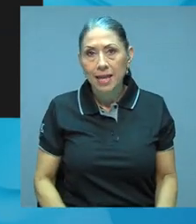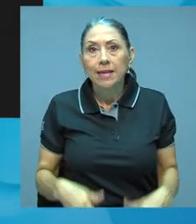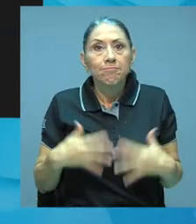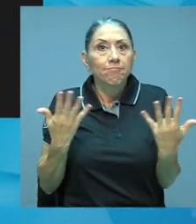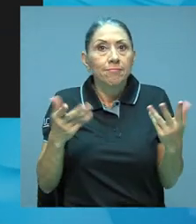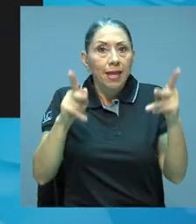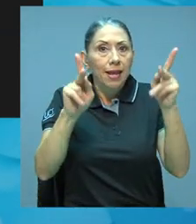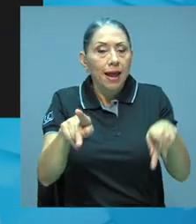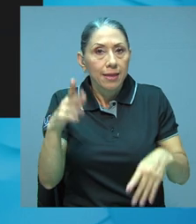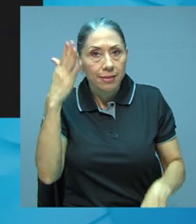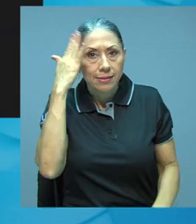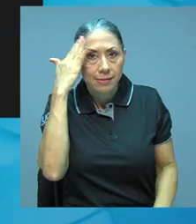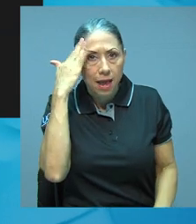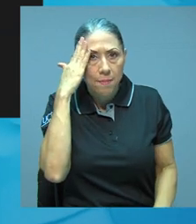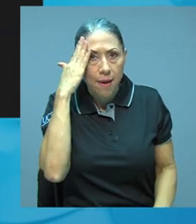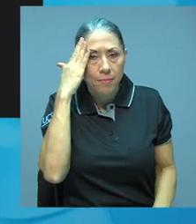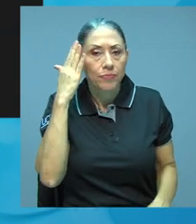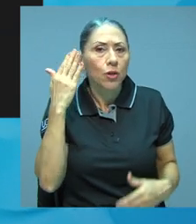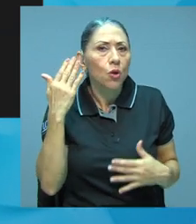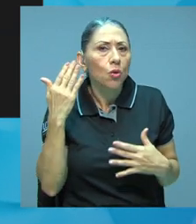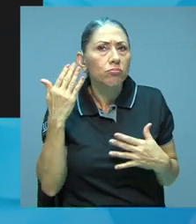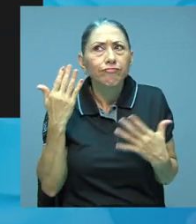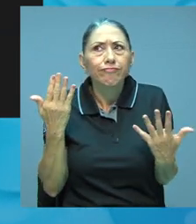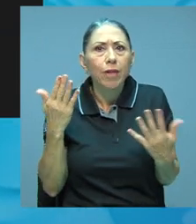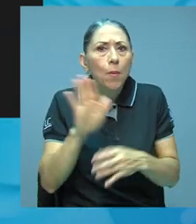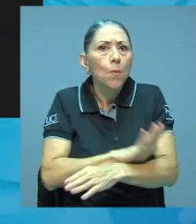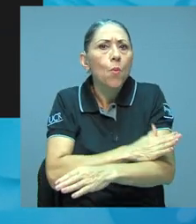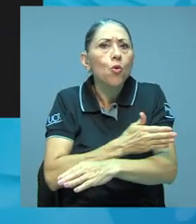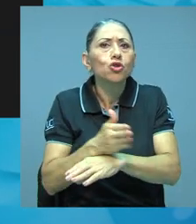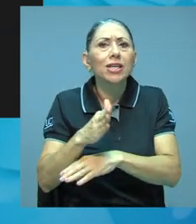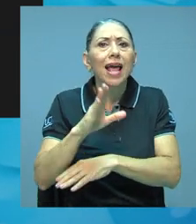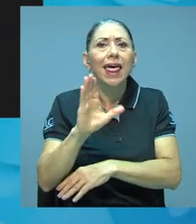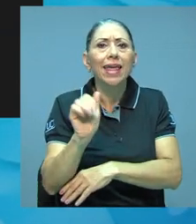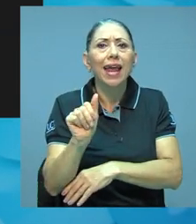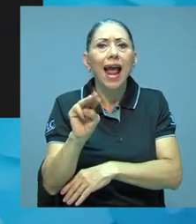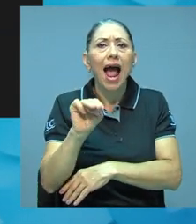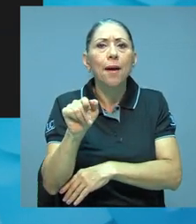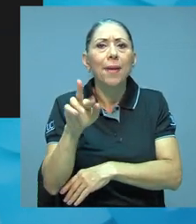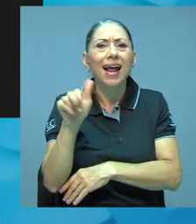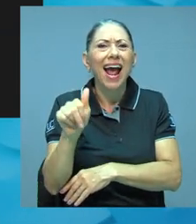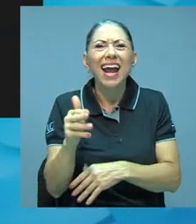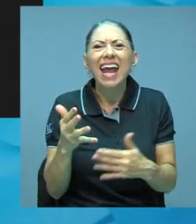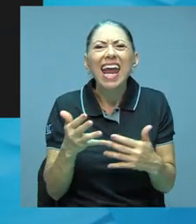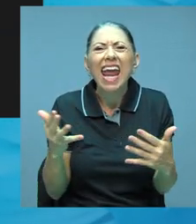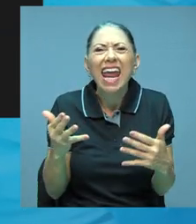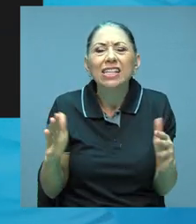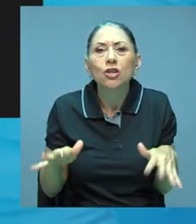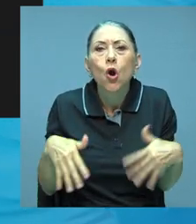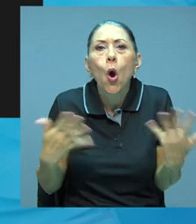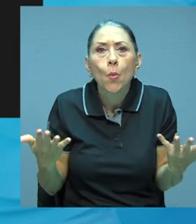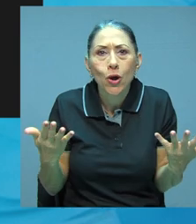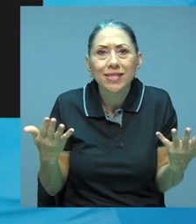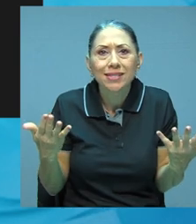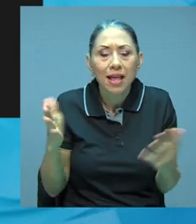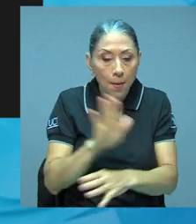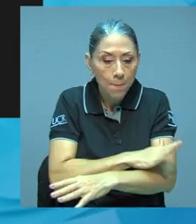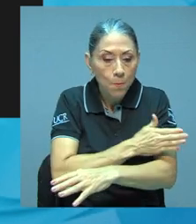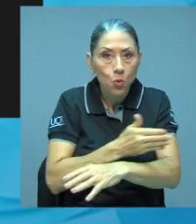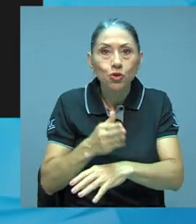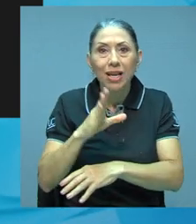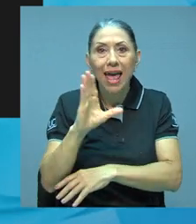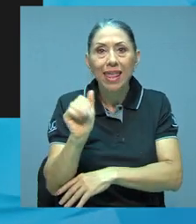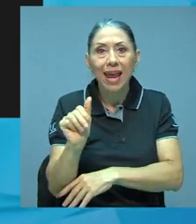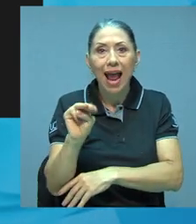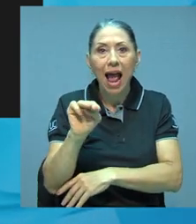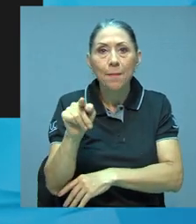la gente sepa cómo es la música de cámara, qué es la música de cámara, que al final la música de cámara no es